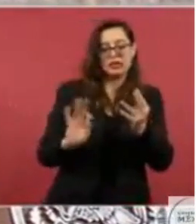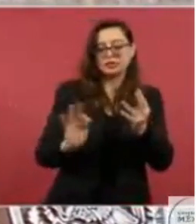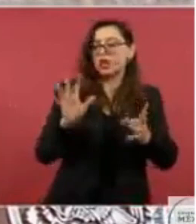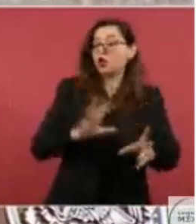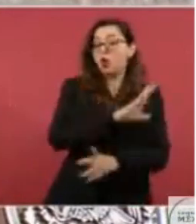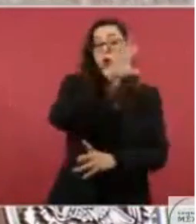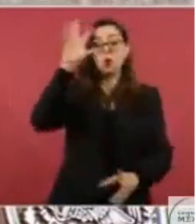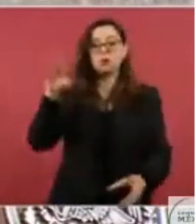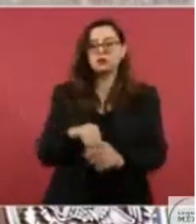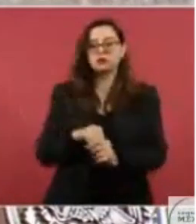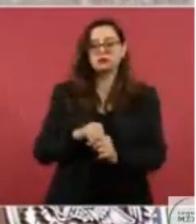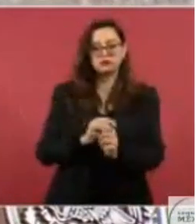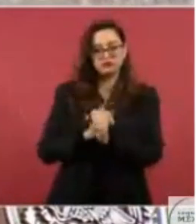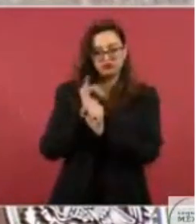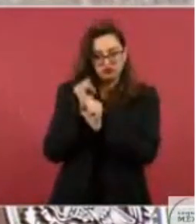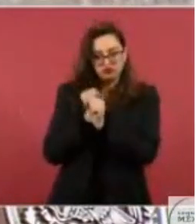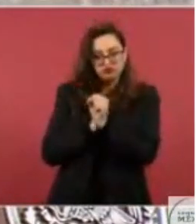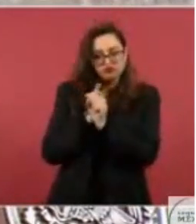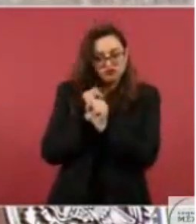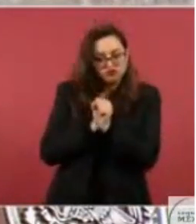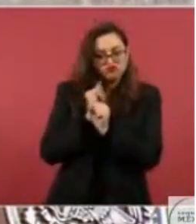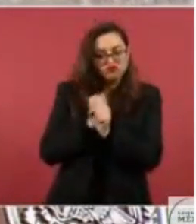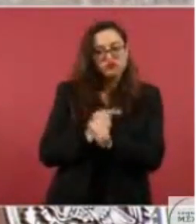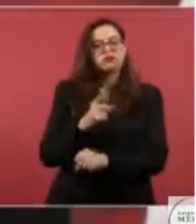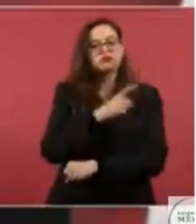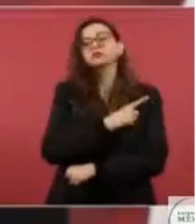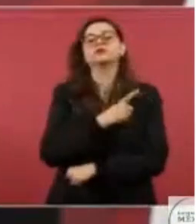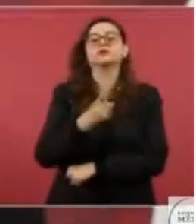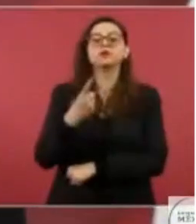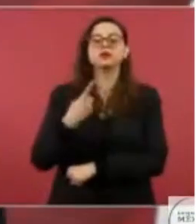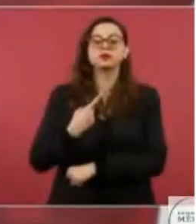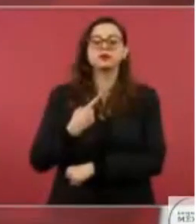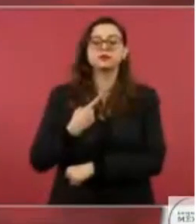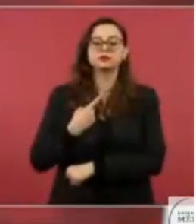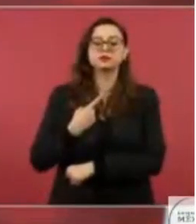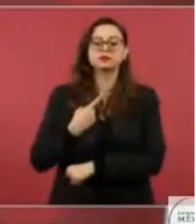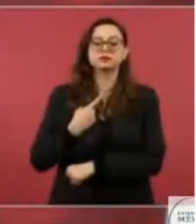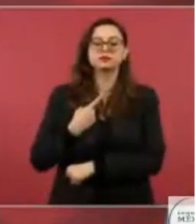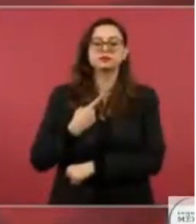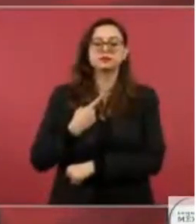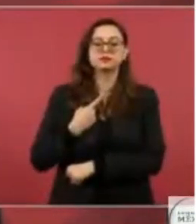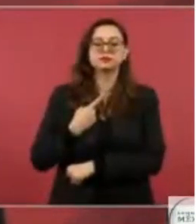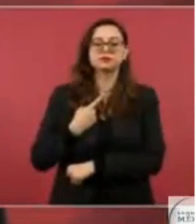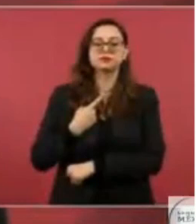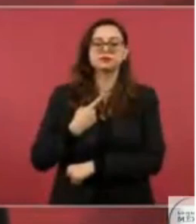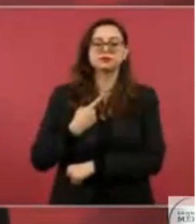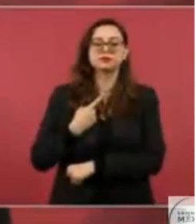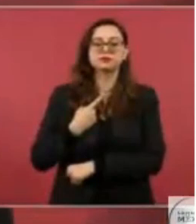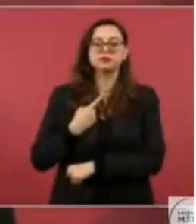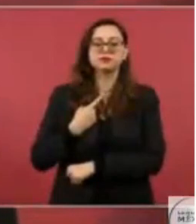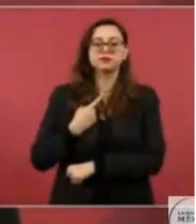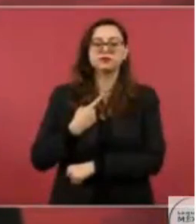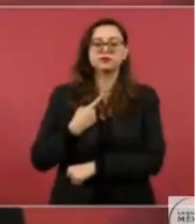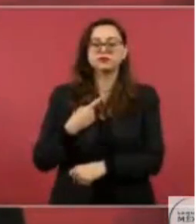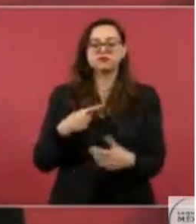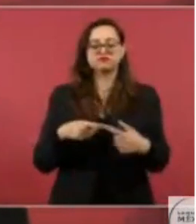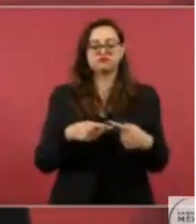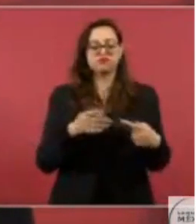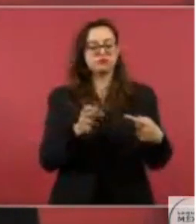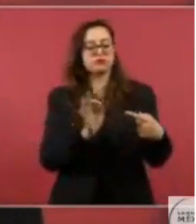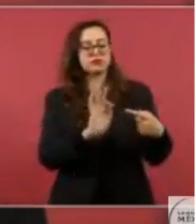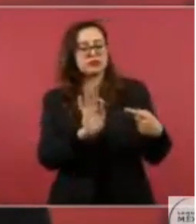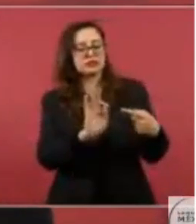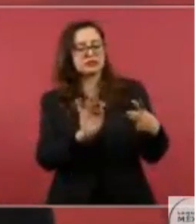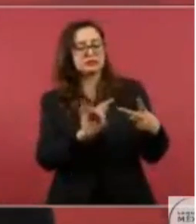Yo creo que la única hipótesis que se debe descartar,